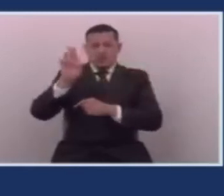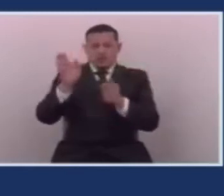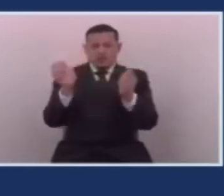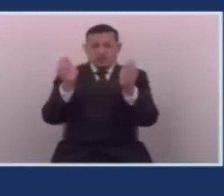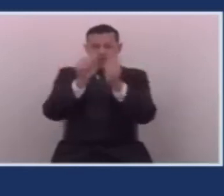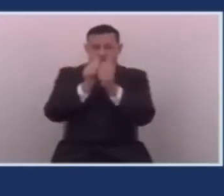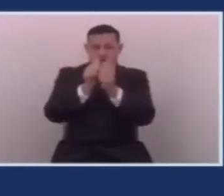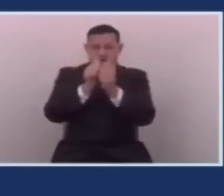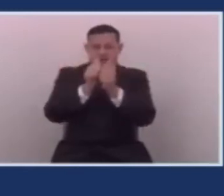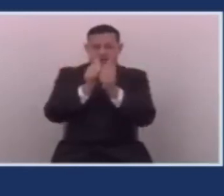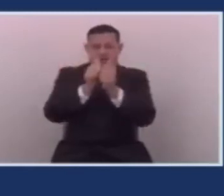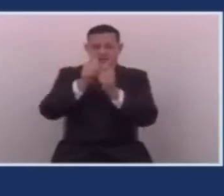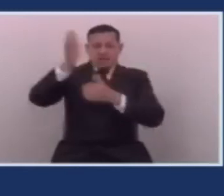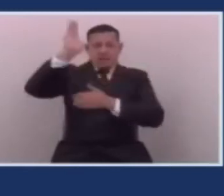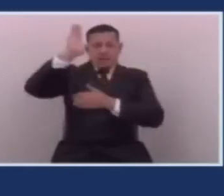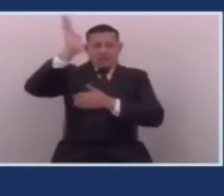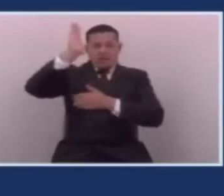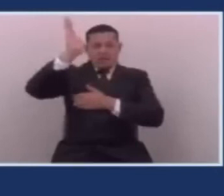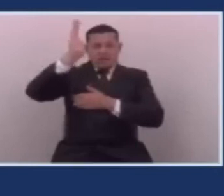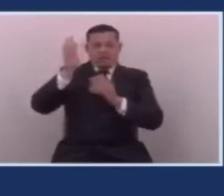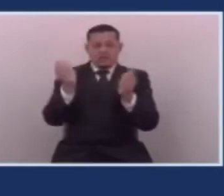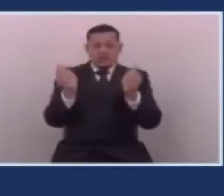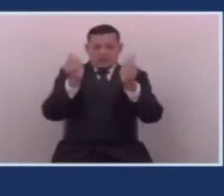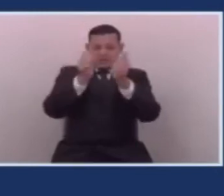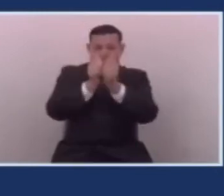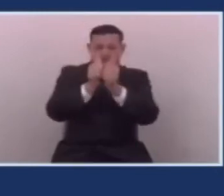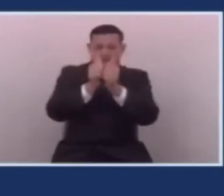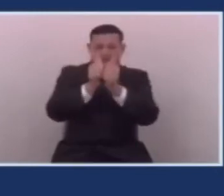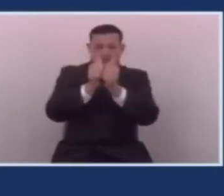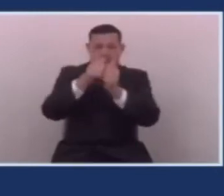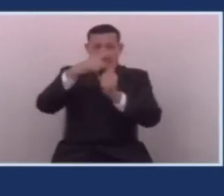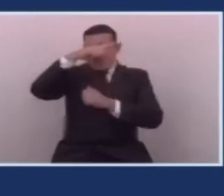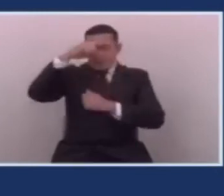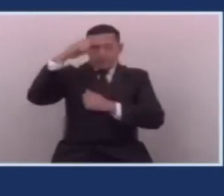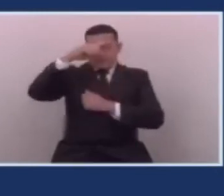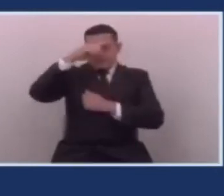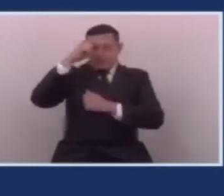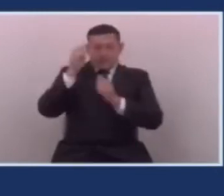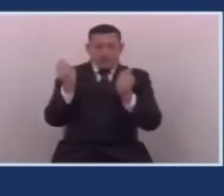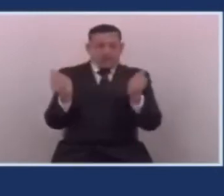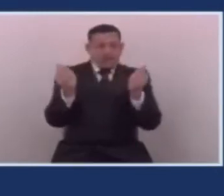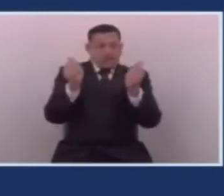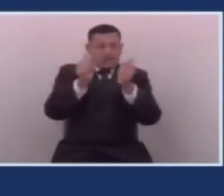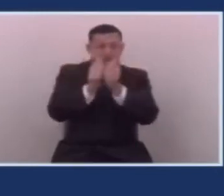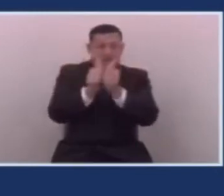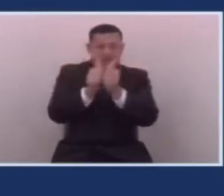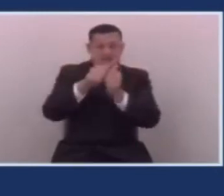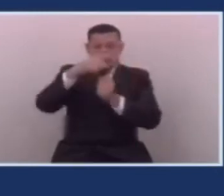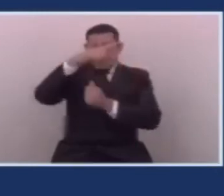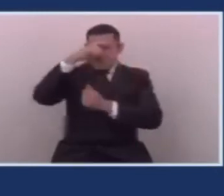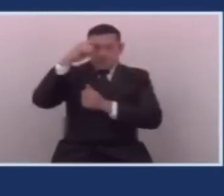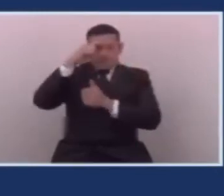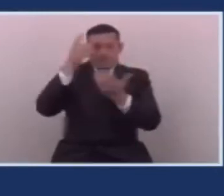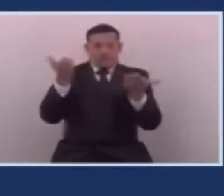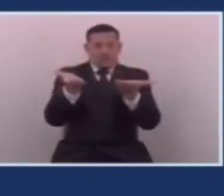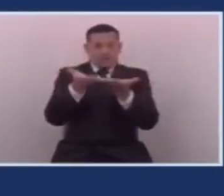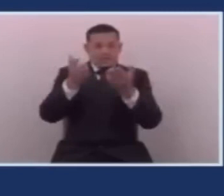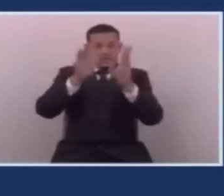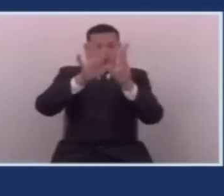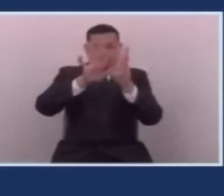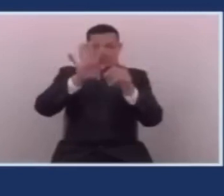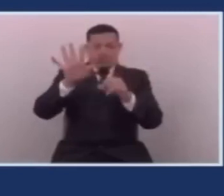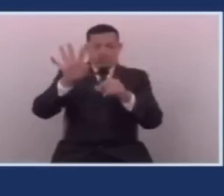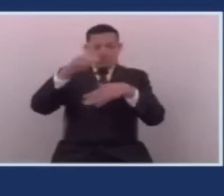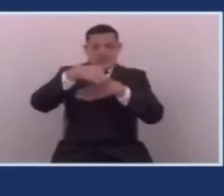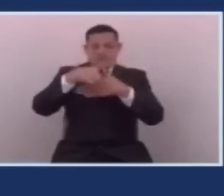acompañen a las conferencias de prensa, que nos acompañen a nuestros trabajos, que nos acompañen al trabajo que hacemos los ochenta y cuatro